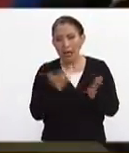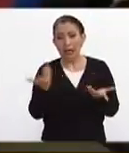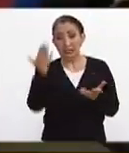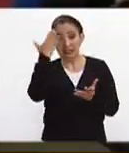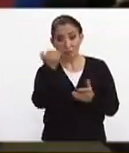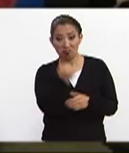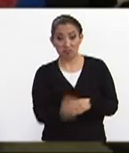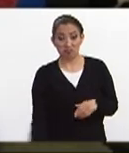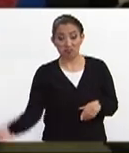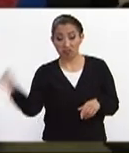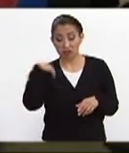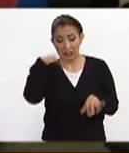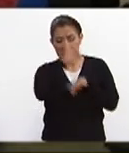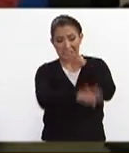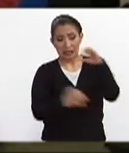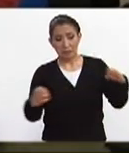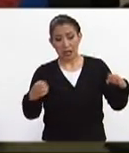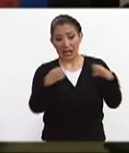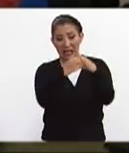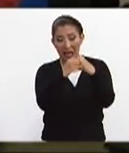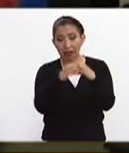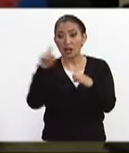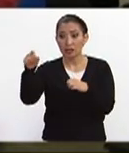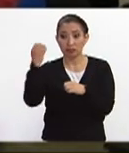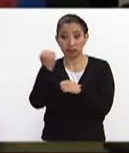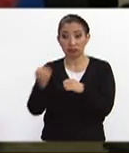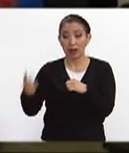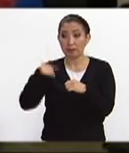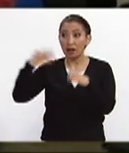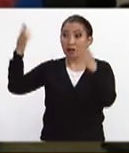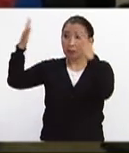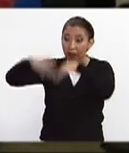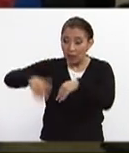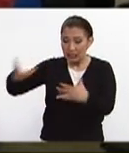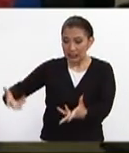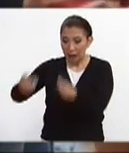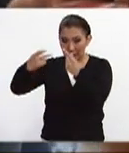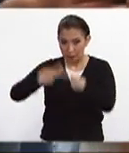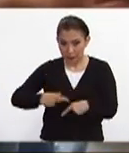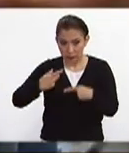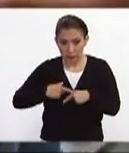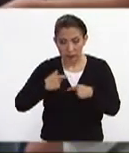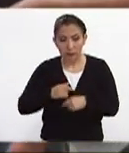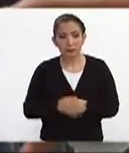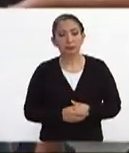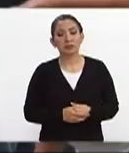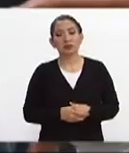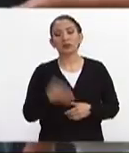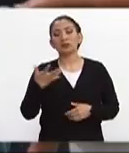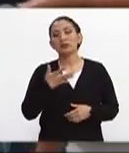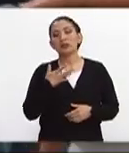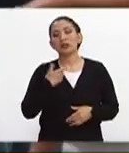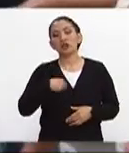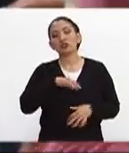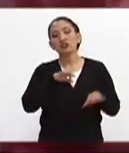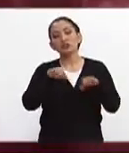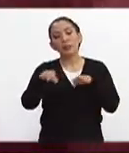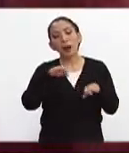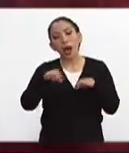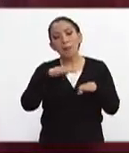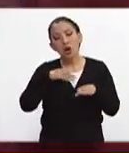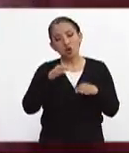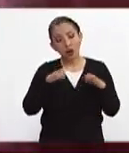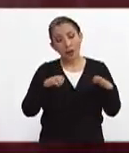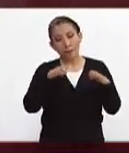urgencias médicas especializados en estructuras calapsadas y búsqueda y rescate de personas estamos trabajando todavía en